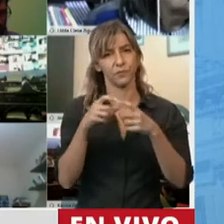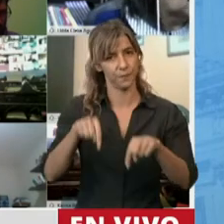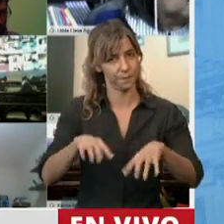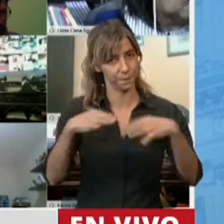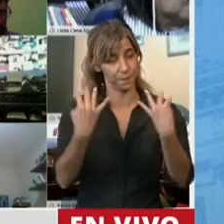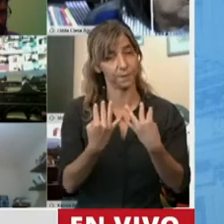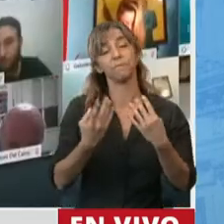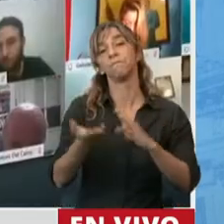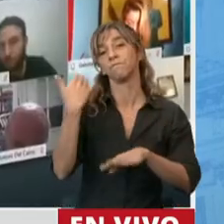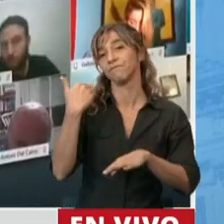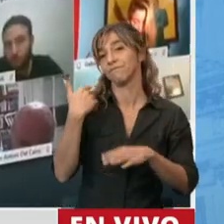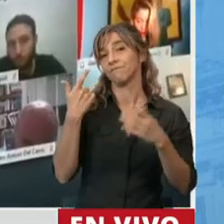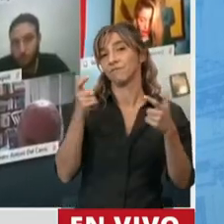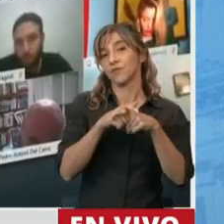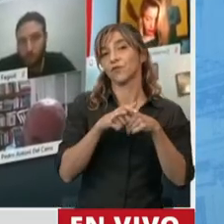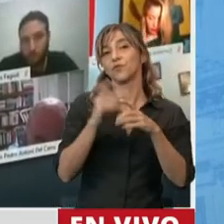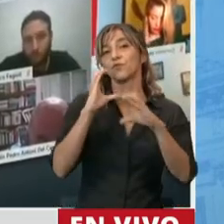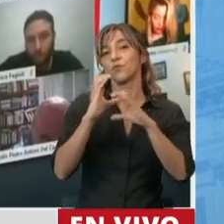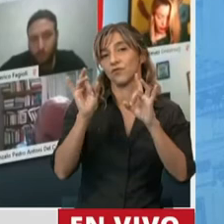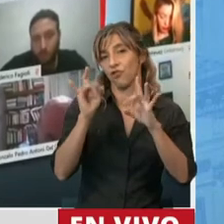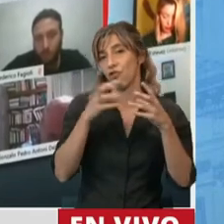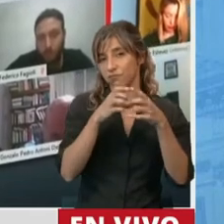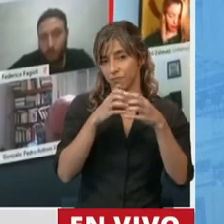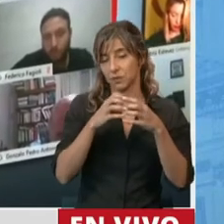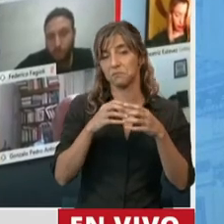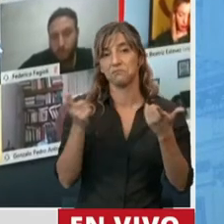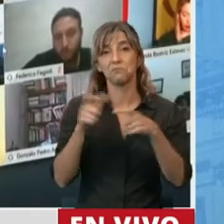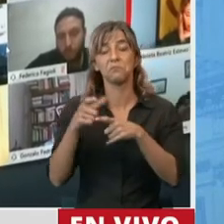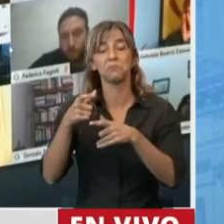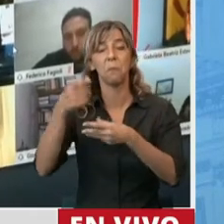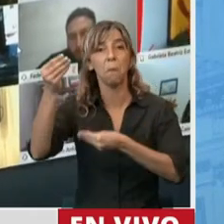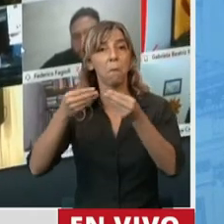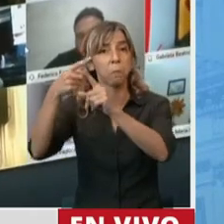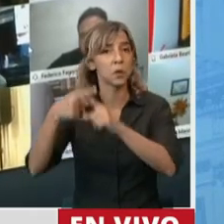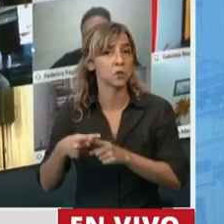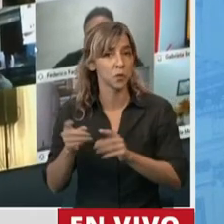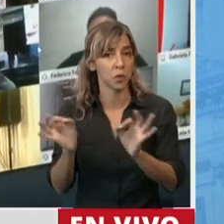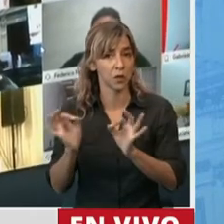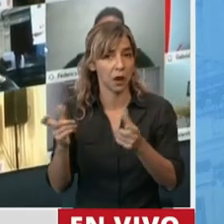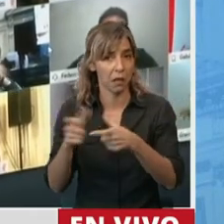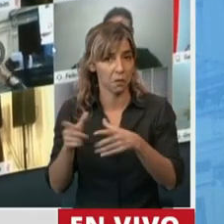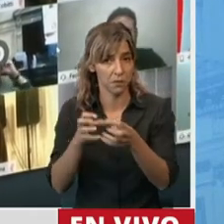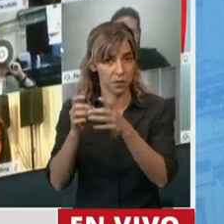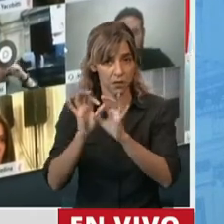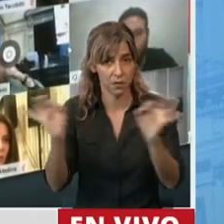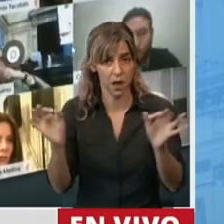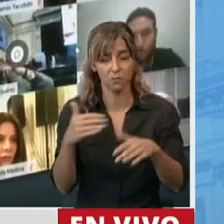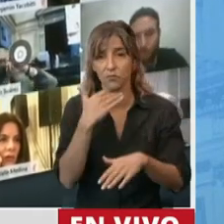por la Comisión de Comunicaciones, no pasó por presupuesto. No se supo cuánto le costaba a las arcas de la Argentina